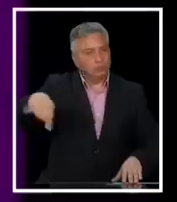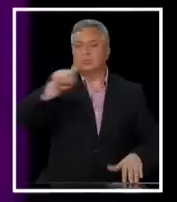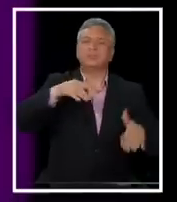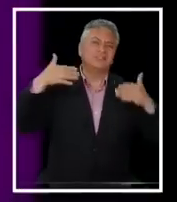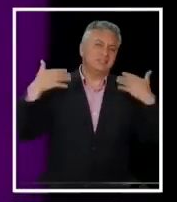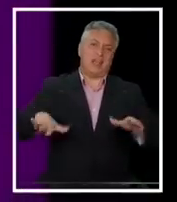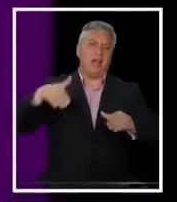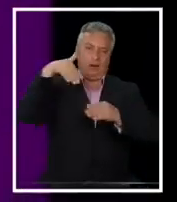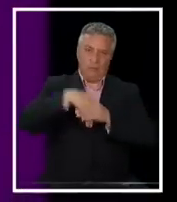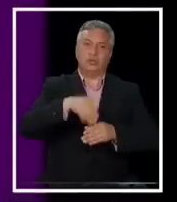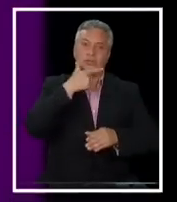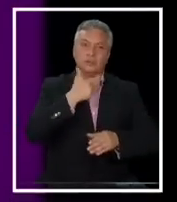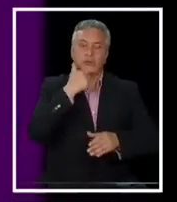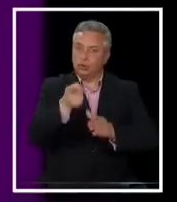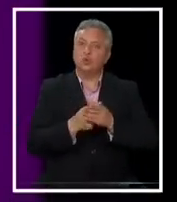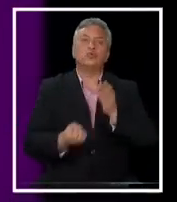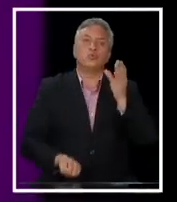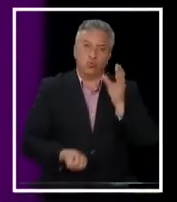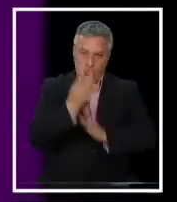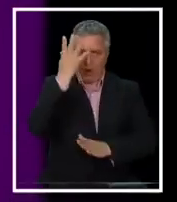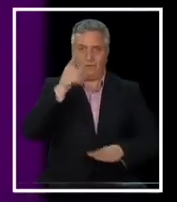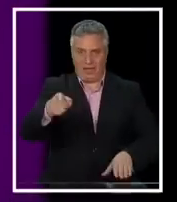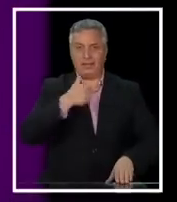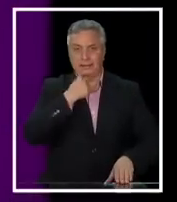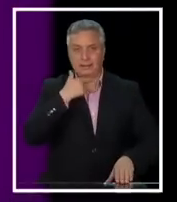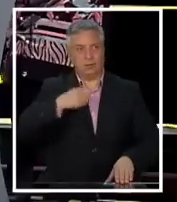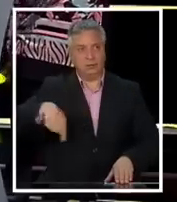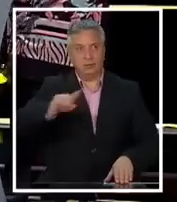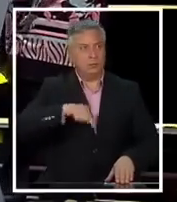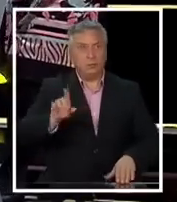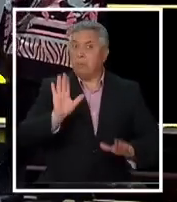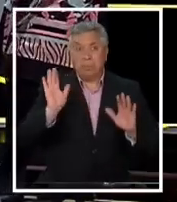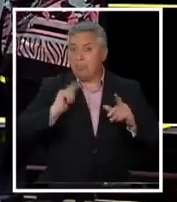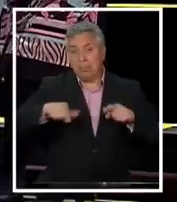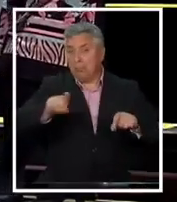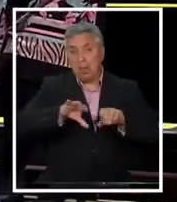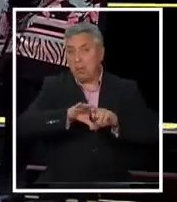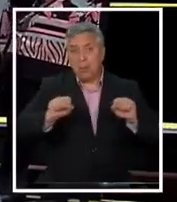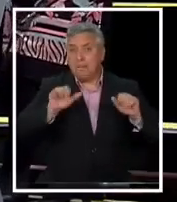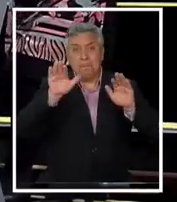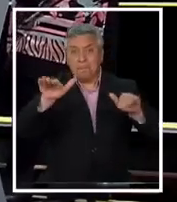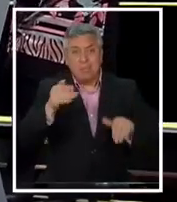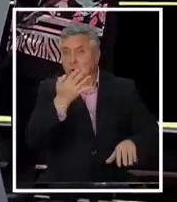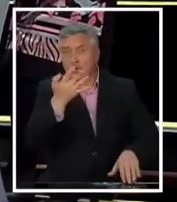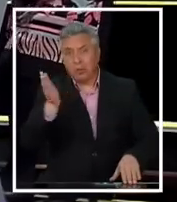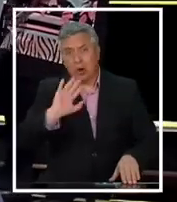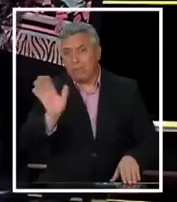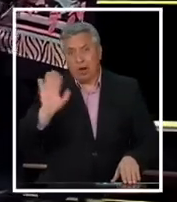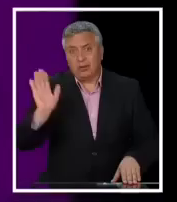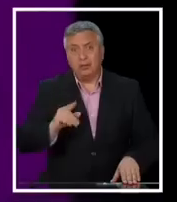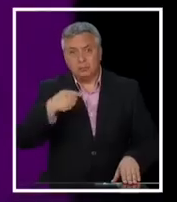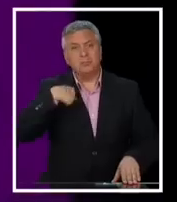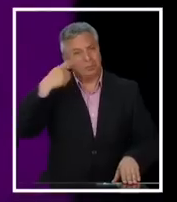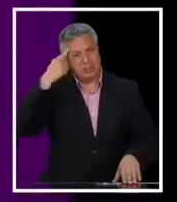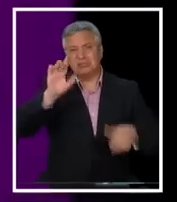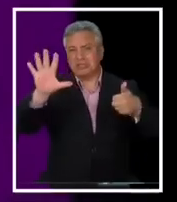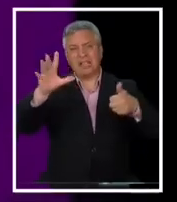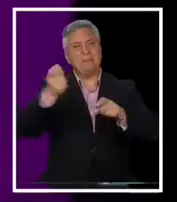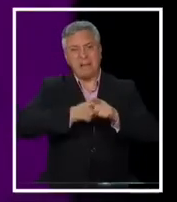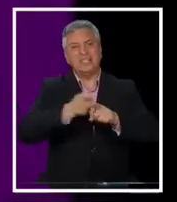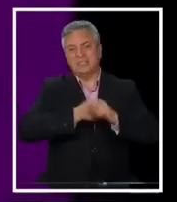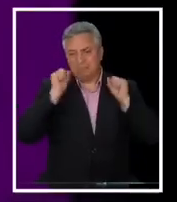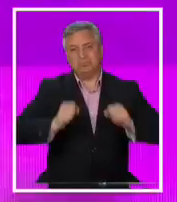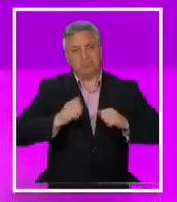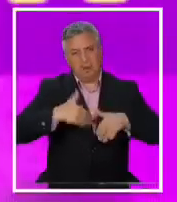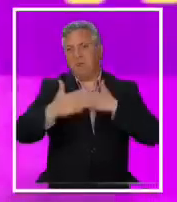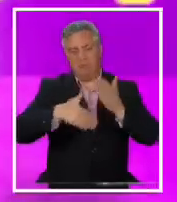convención absolutamente elegida por la ciudadanía. Los que convengamos que no tienen por qué ser los mismos. No me dijo tiempo. Yo creo que con seis meses debemos ser